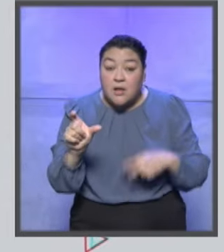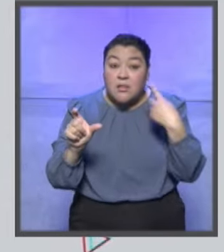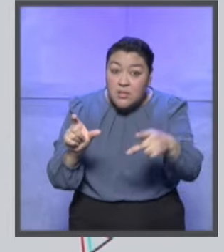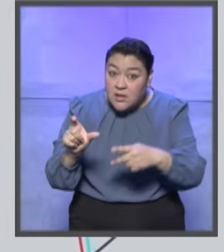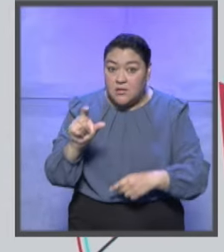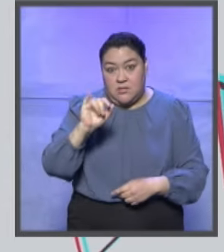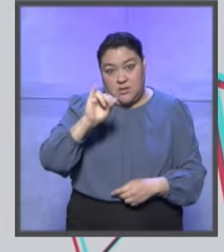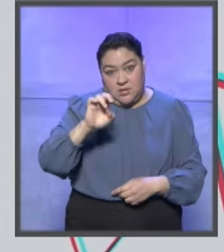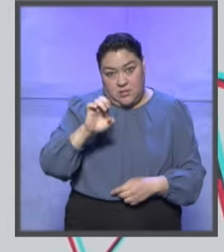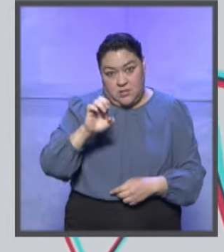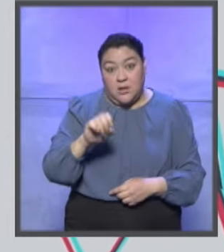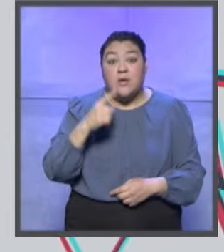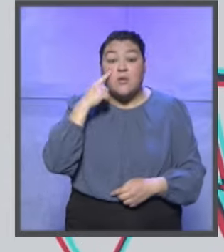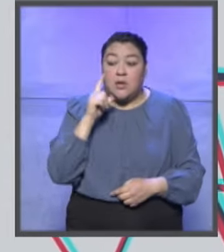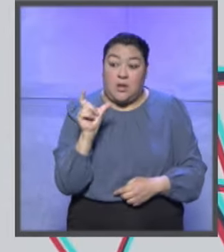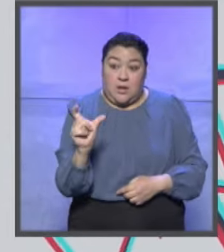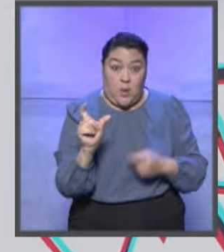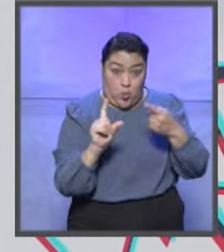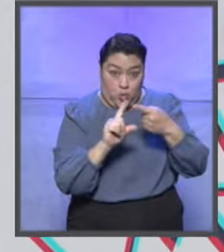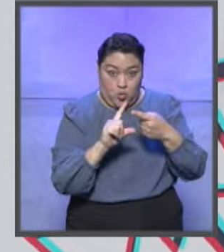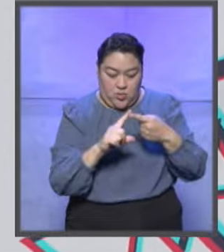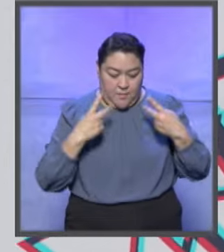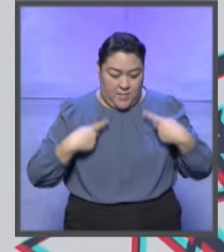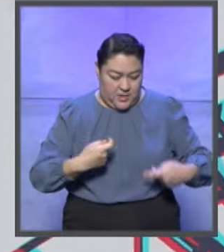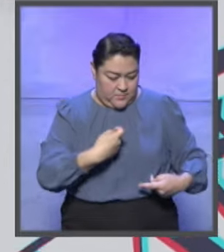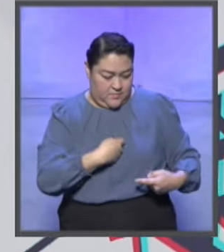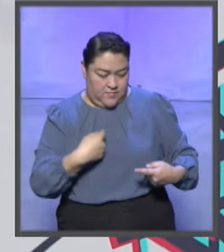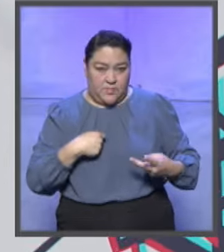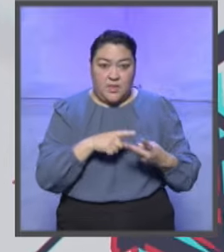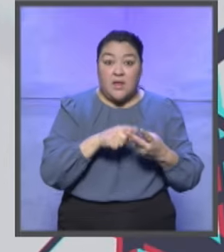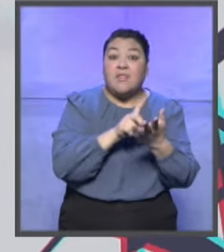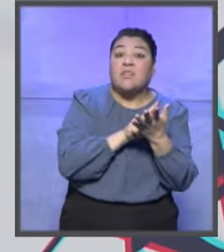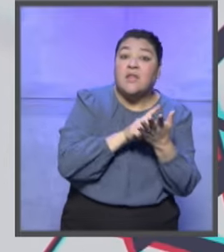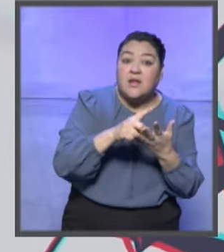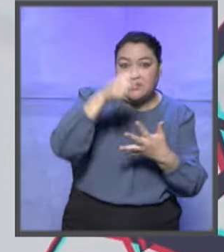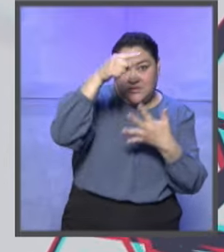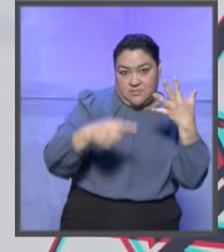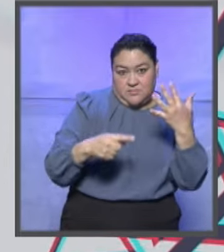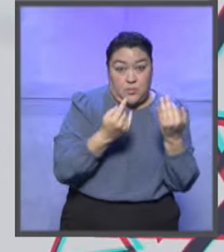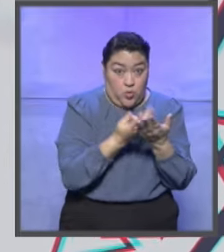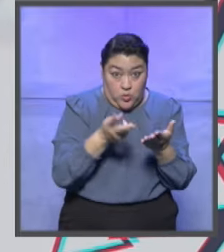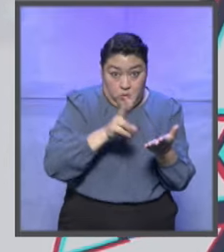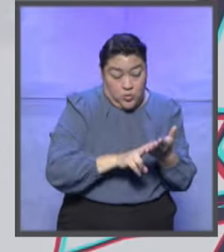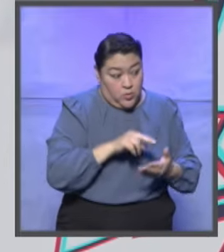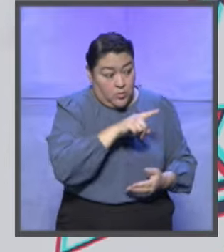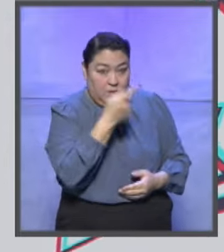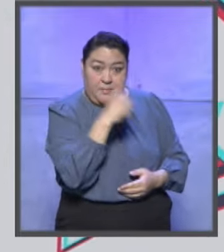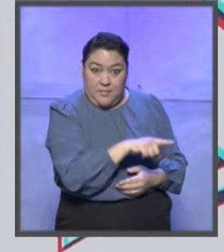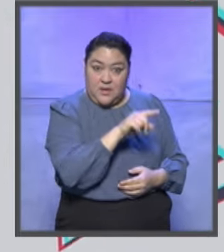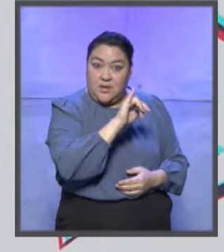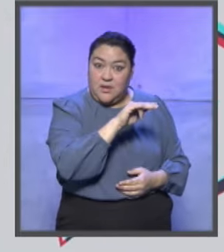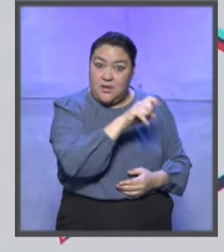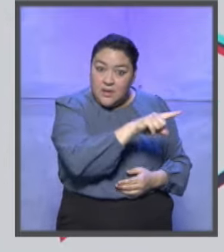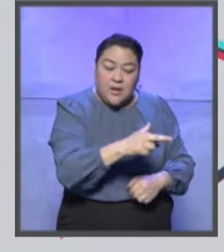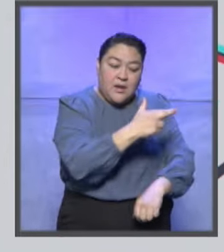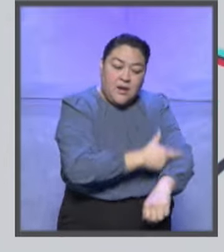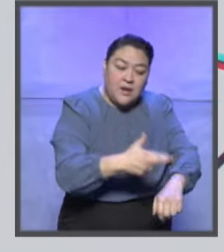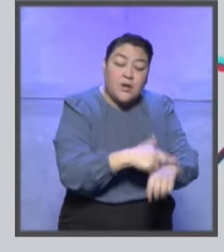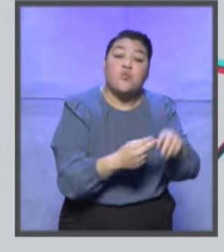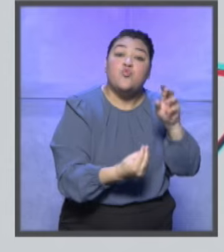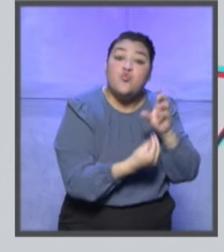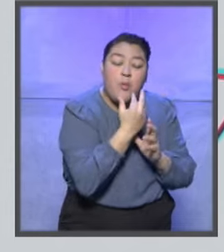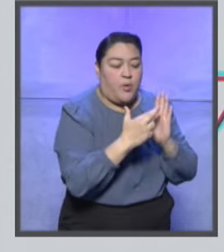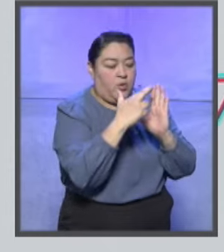digamos, la credencial es una puerta de identificación para ejercer otros derechos. Claro. Y además también lo ordenamos al Instituto Nacional Electoral que emitiera nuevos